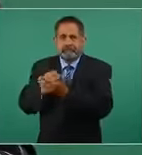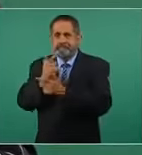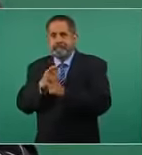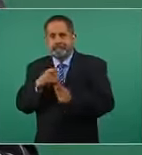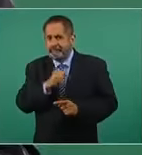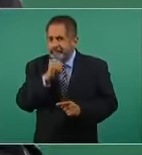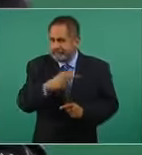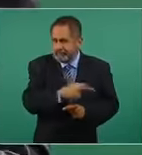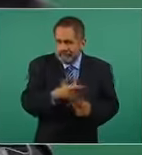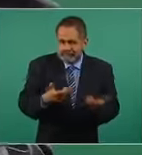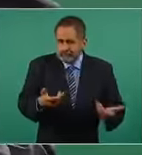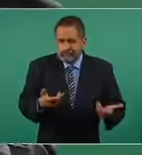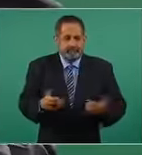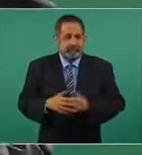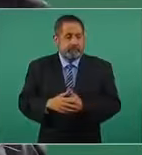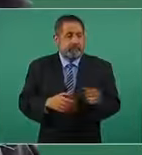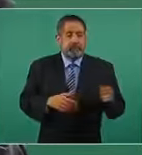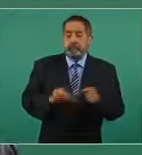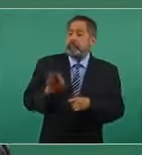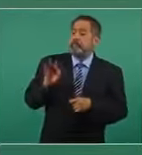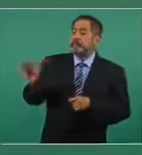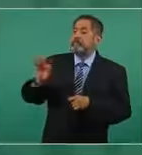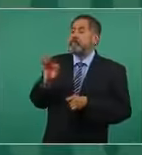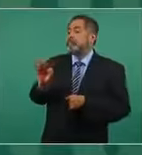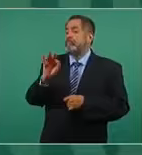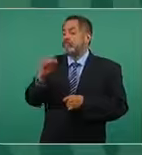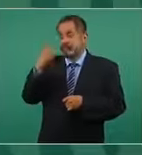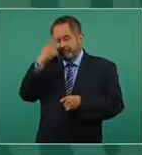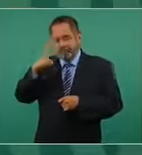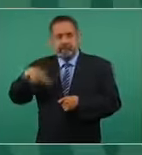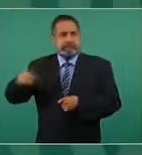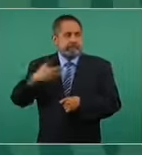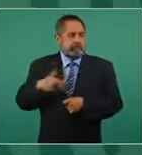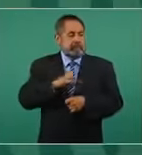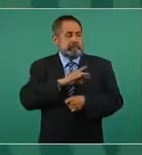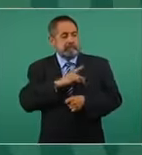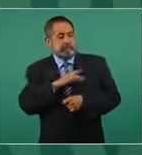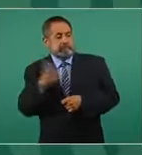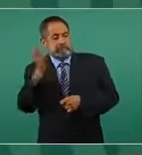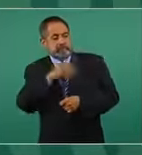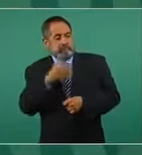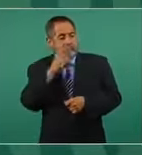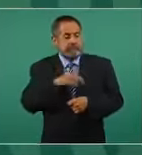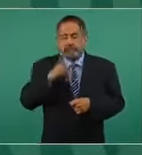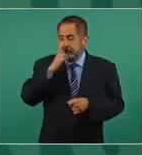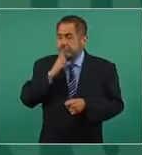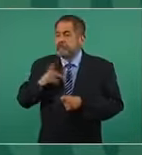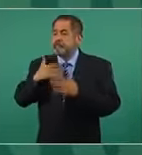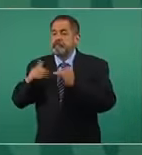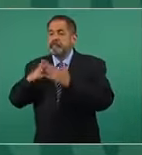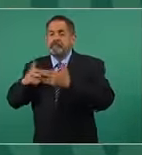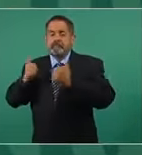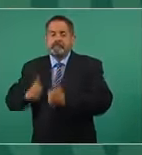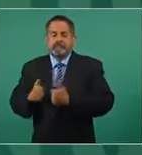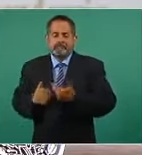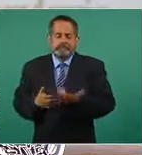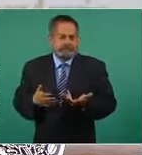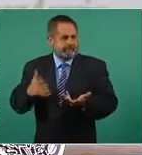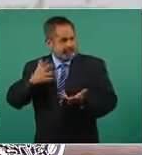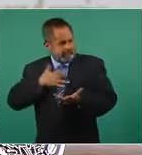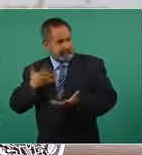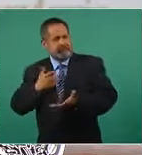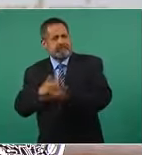el infundir miedo para que el ciudadano no salga a ejercer sus derechos.